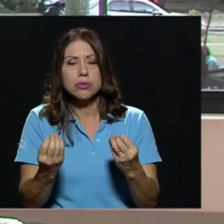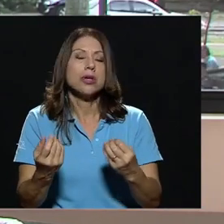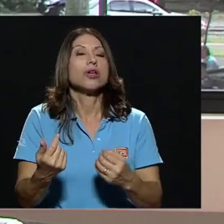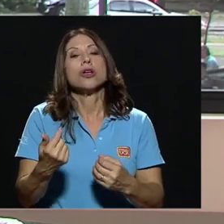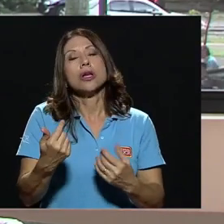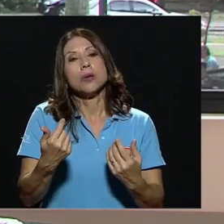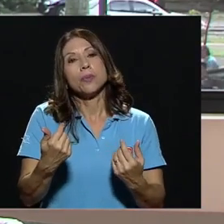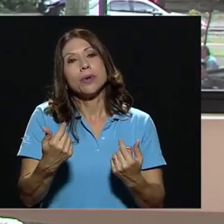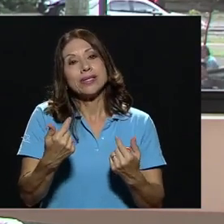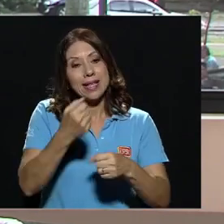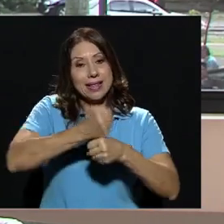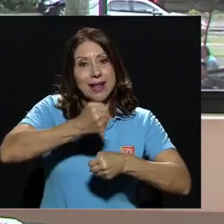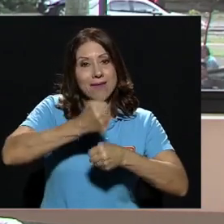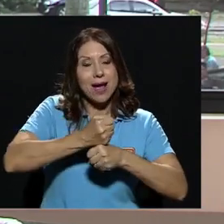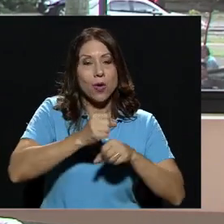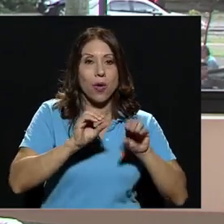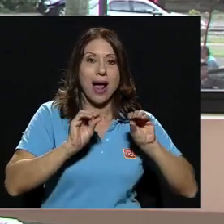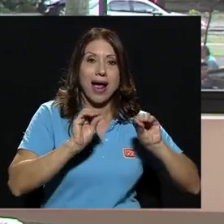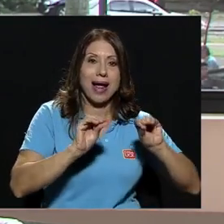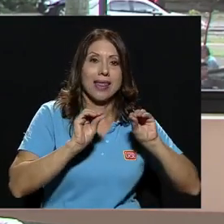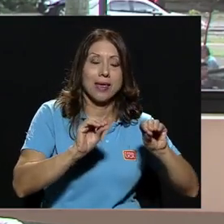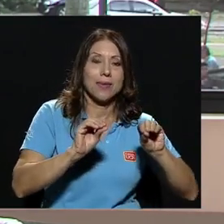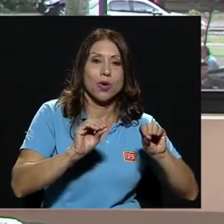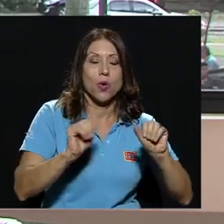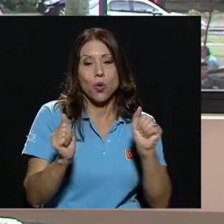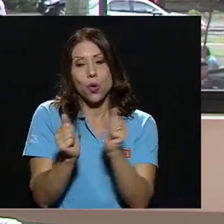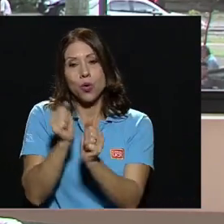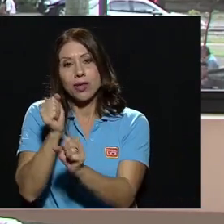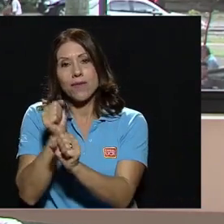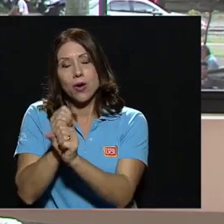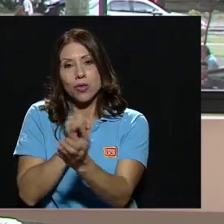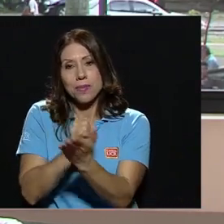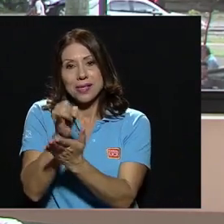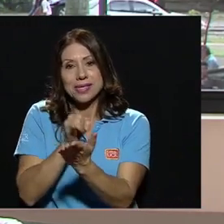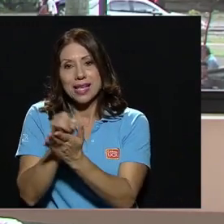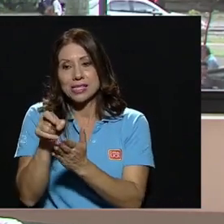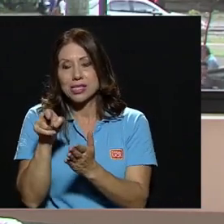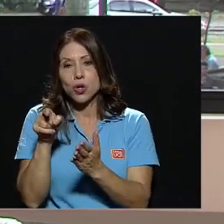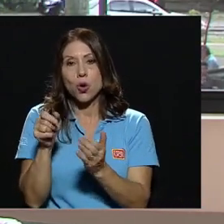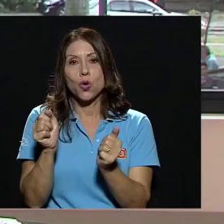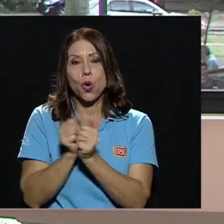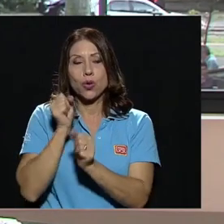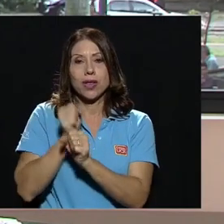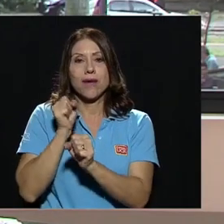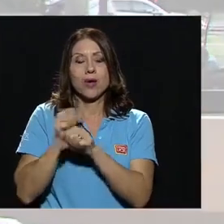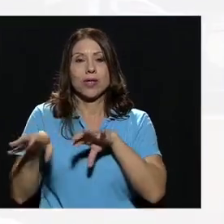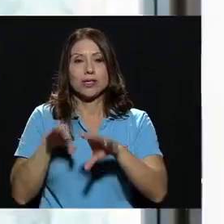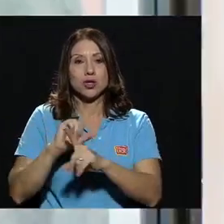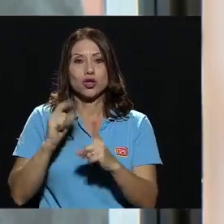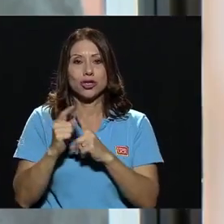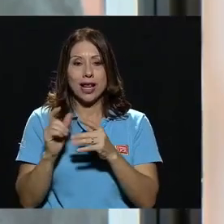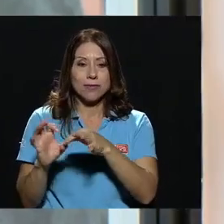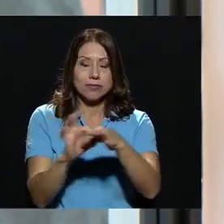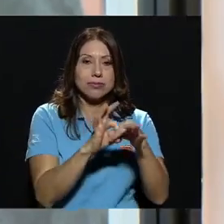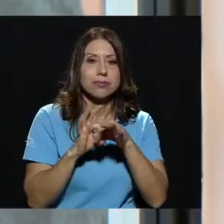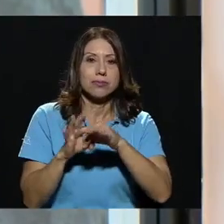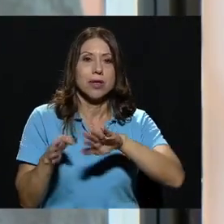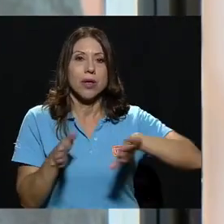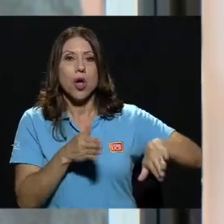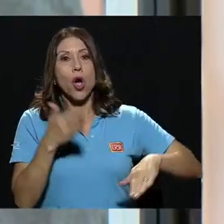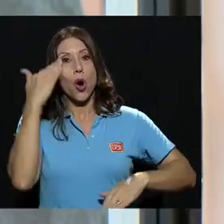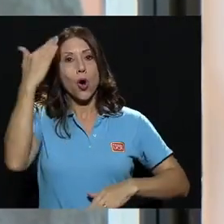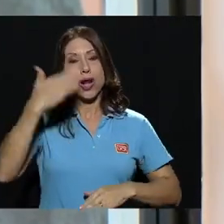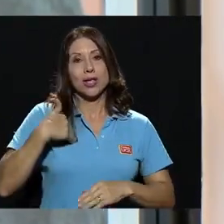he estado combinando el trabajo académico con el trabajo de investigación y con el trabajo de acción social. Hola, soy Miguel